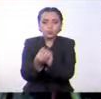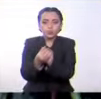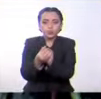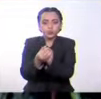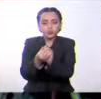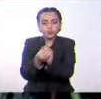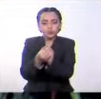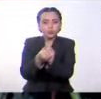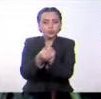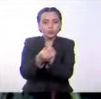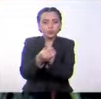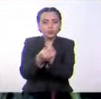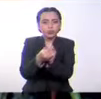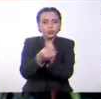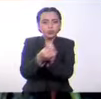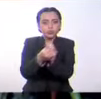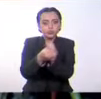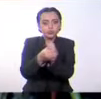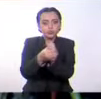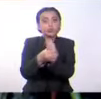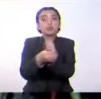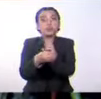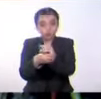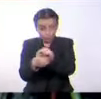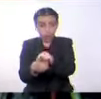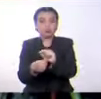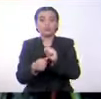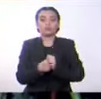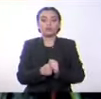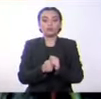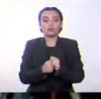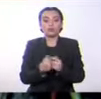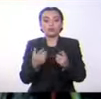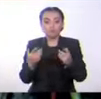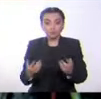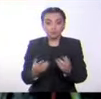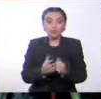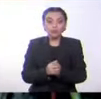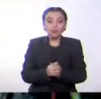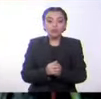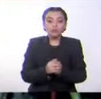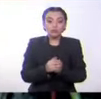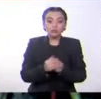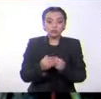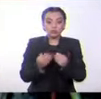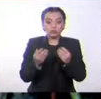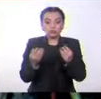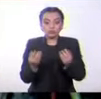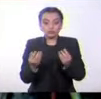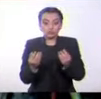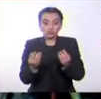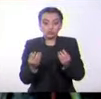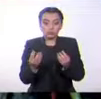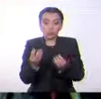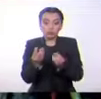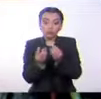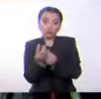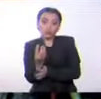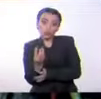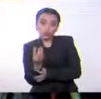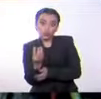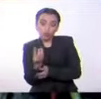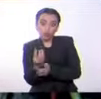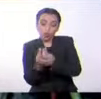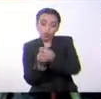Con respecto a este último punto sobre los ovíparos, sabemos que los huevos en la cultura